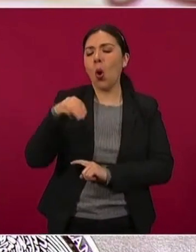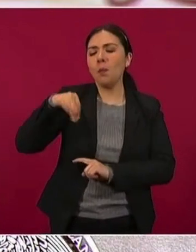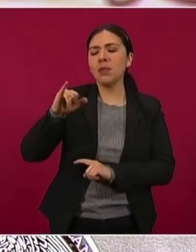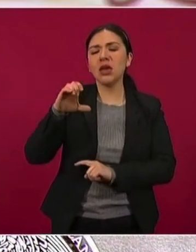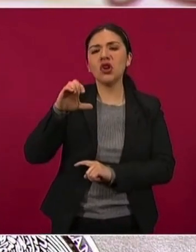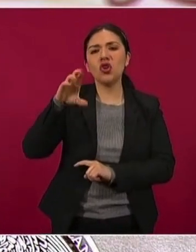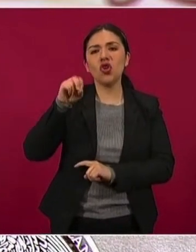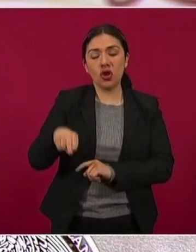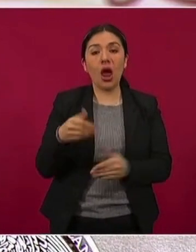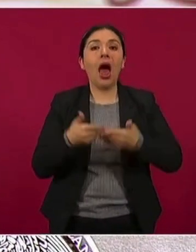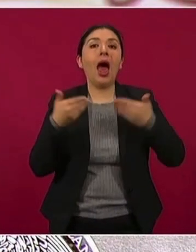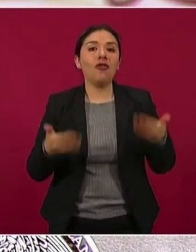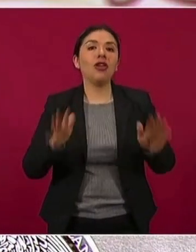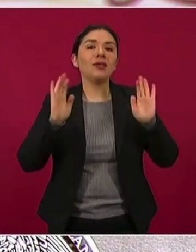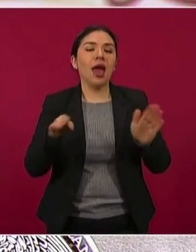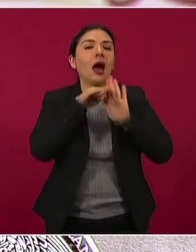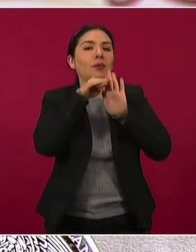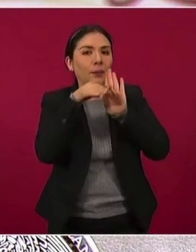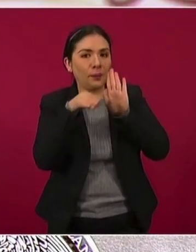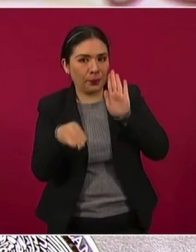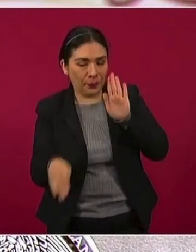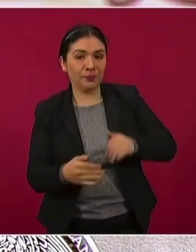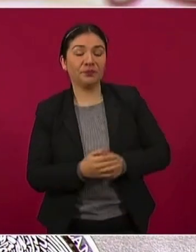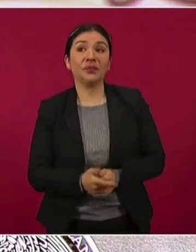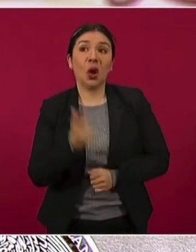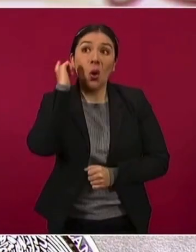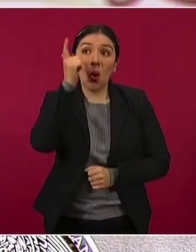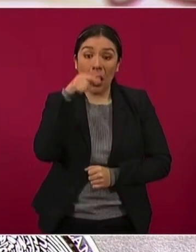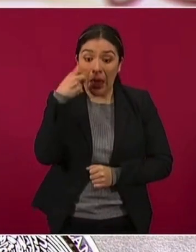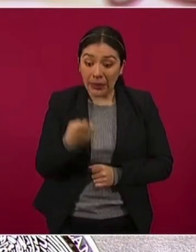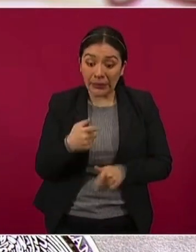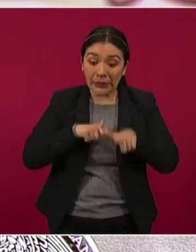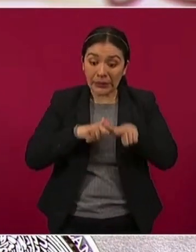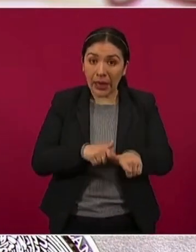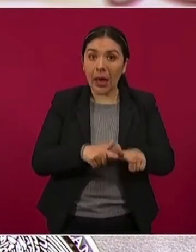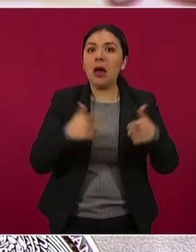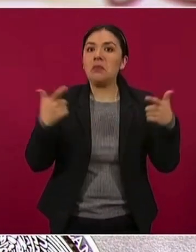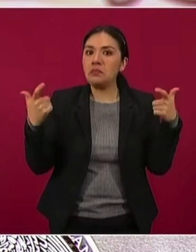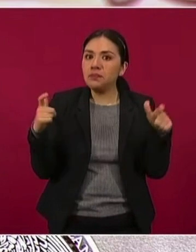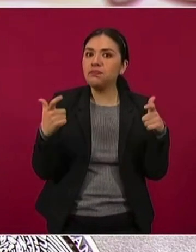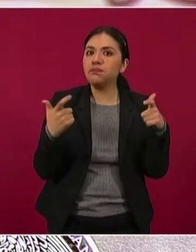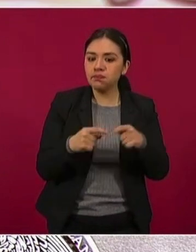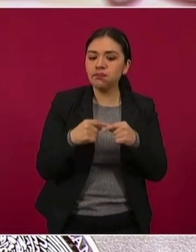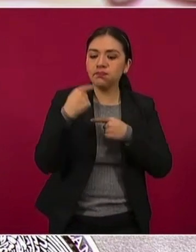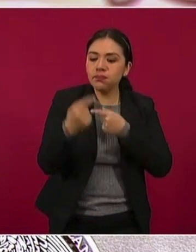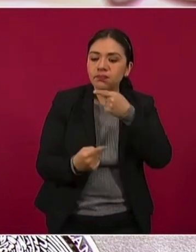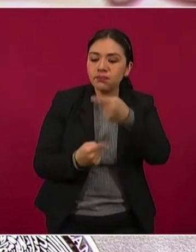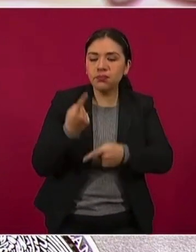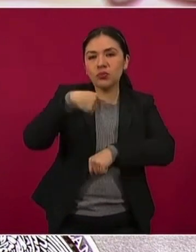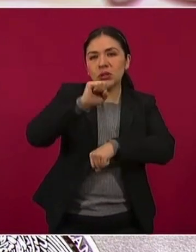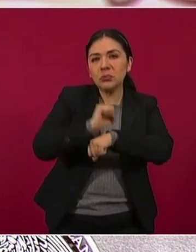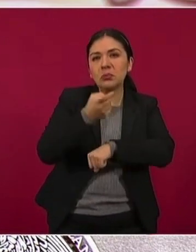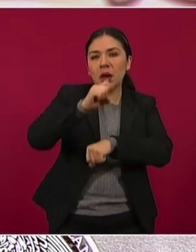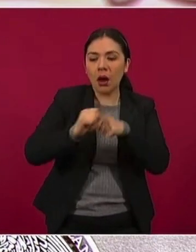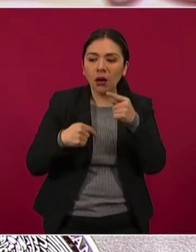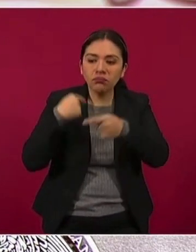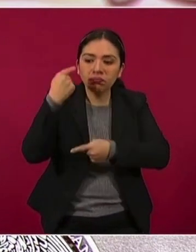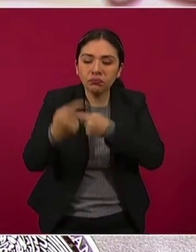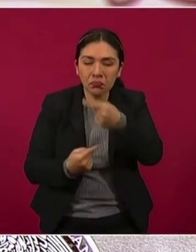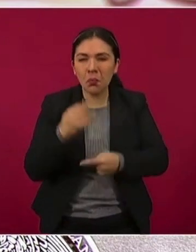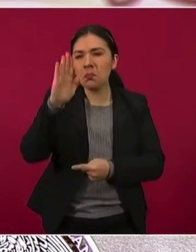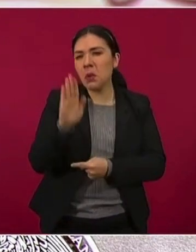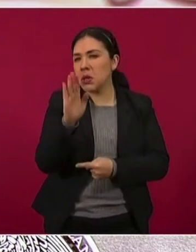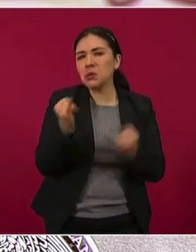descenso. Lo esperable es que esta fase de descenso se mantenga en las siguientes semanas, posiblemente una velocidad